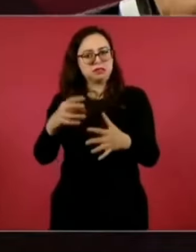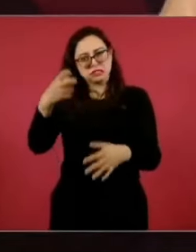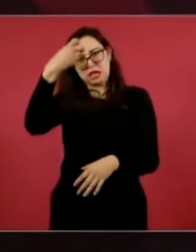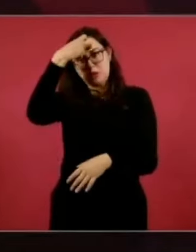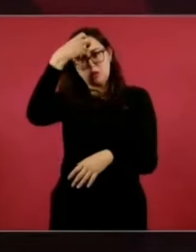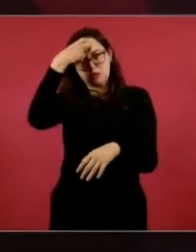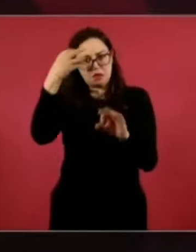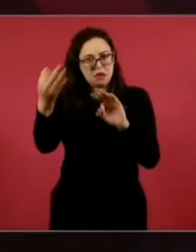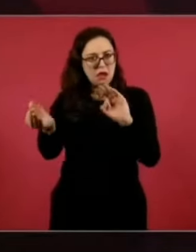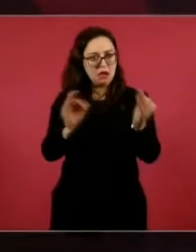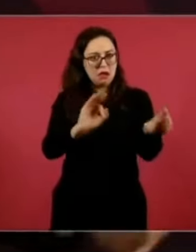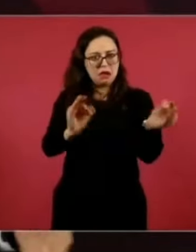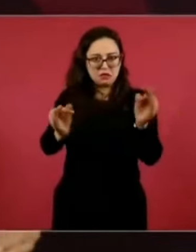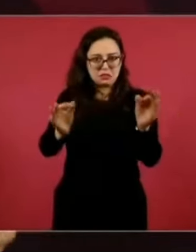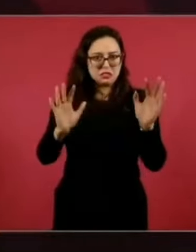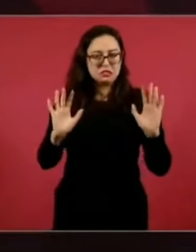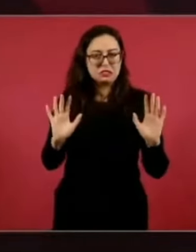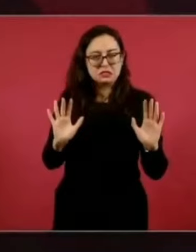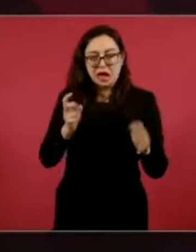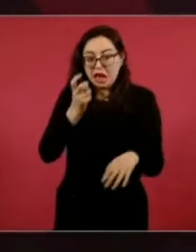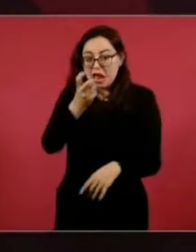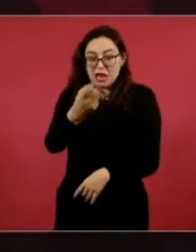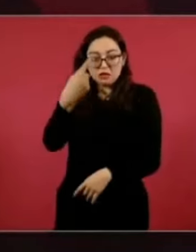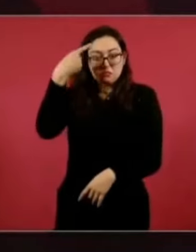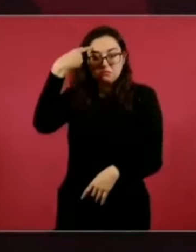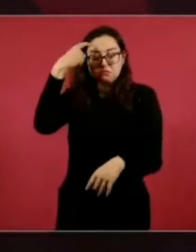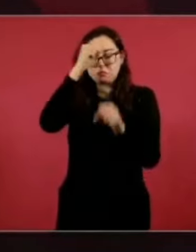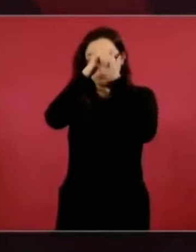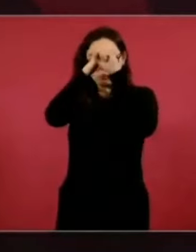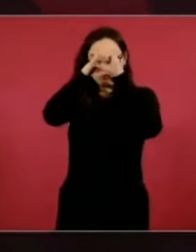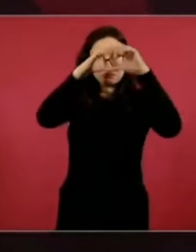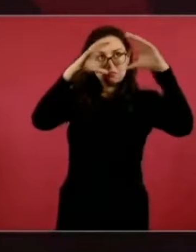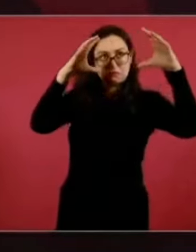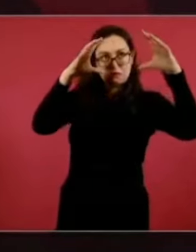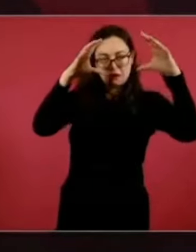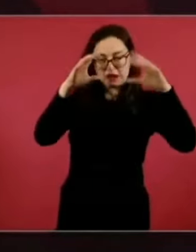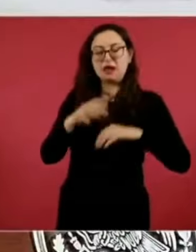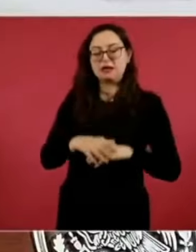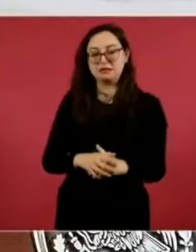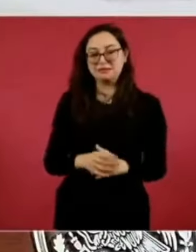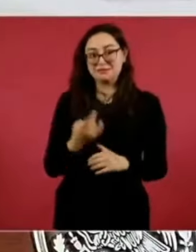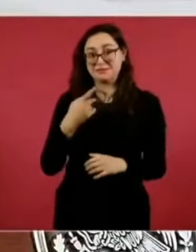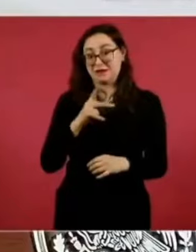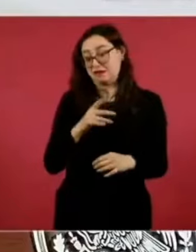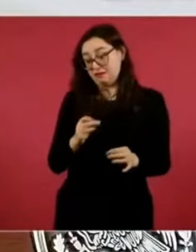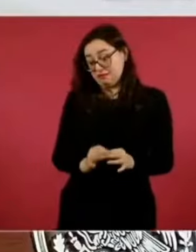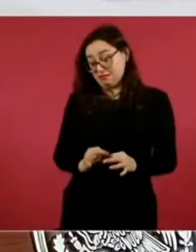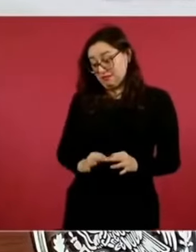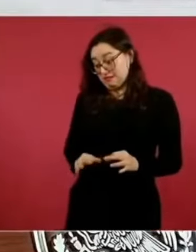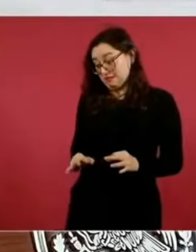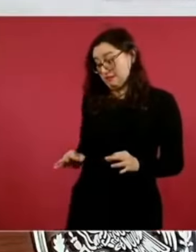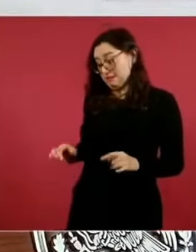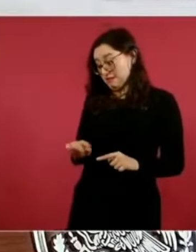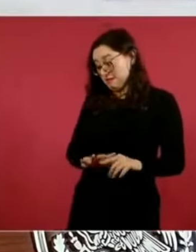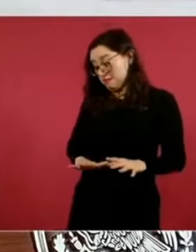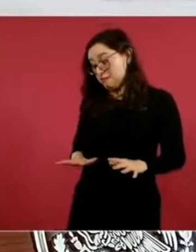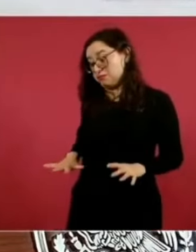al bosque, de no de las colonias populares.